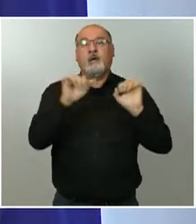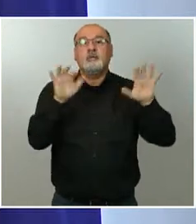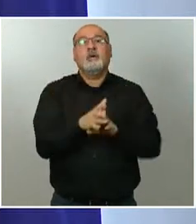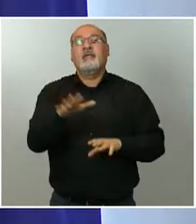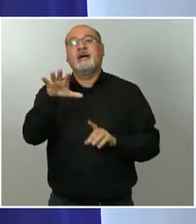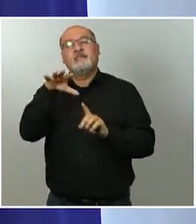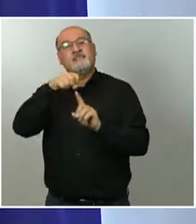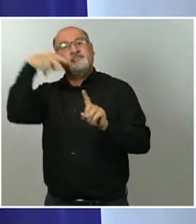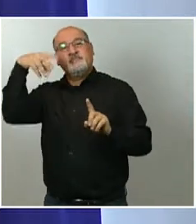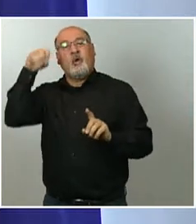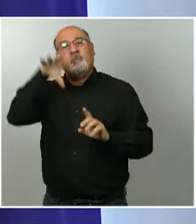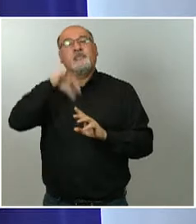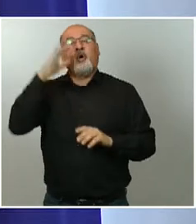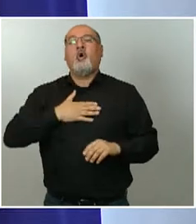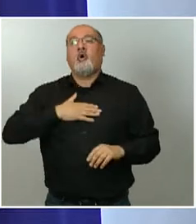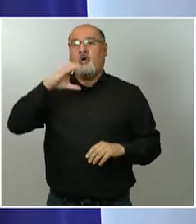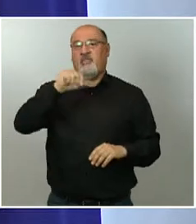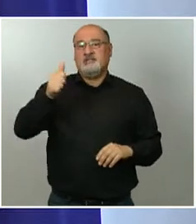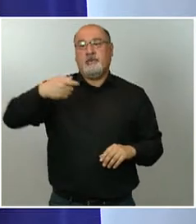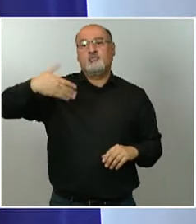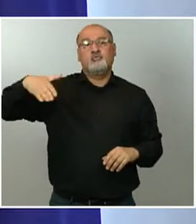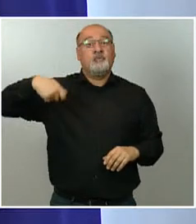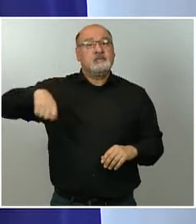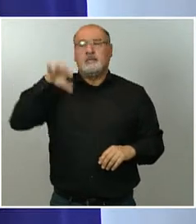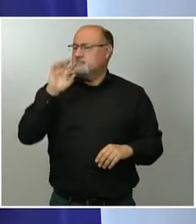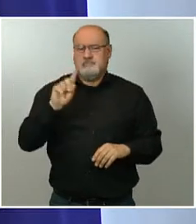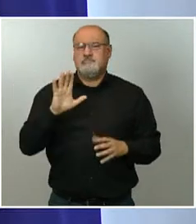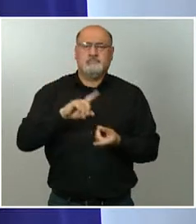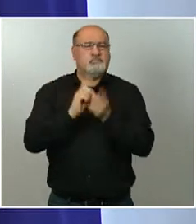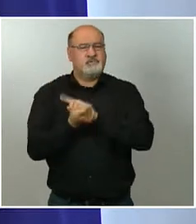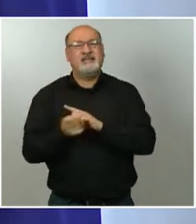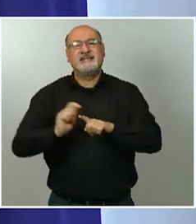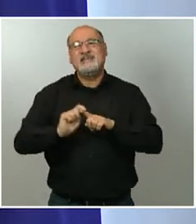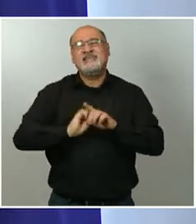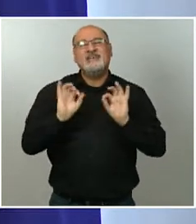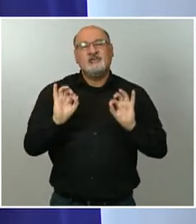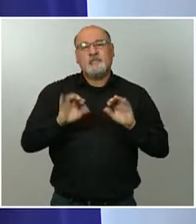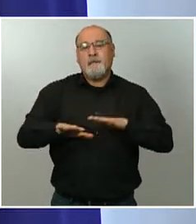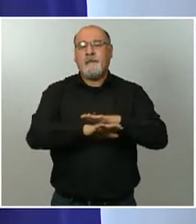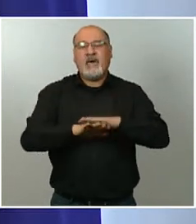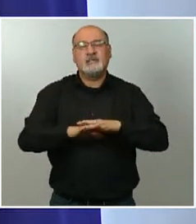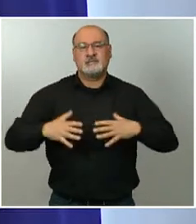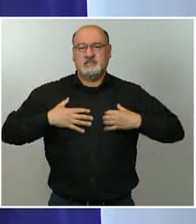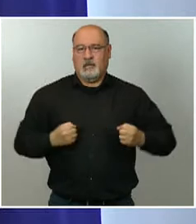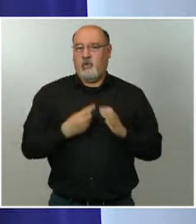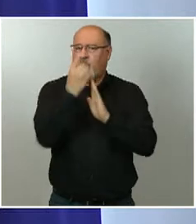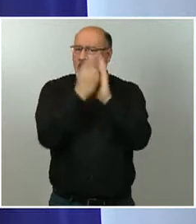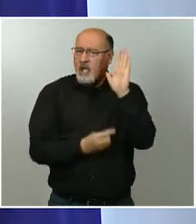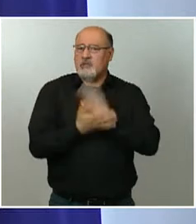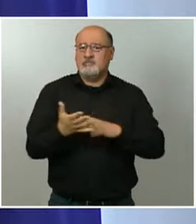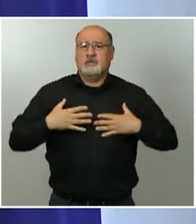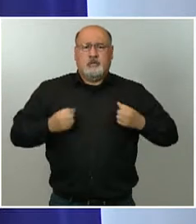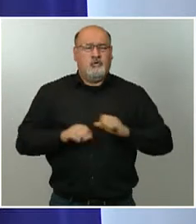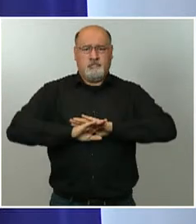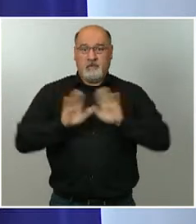del CSD, sino que se iba a decidir de acuerdo con criterios sanitarios. Por tanto, es verdad que estamos en un horizonte diferente y lo que hemos